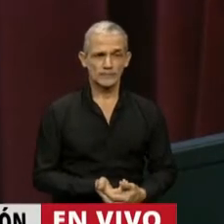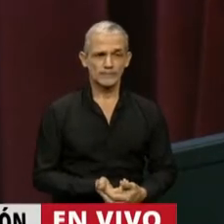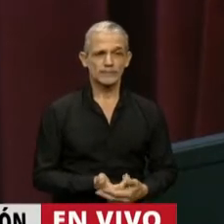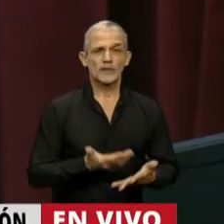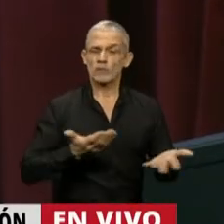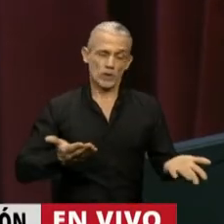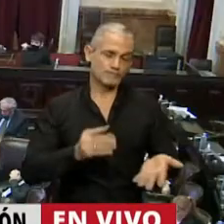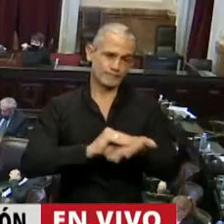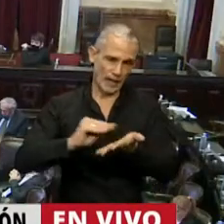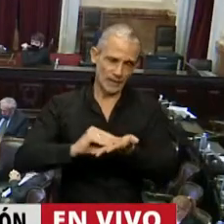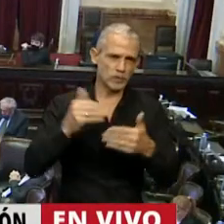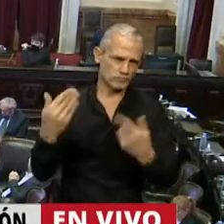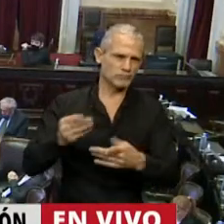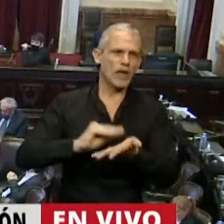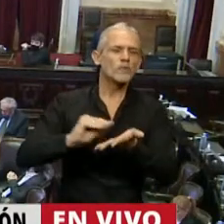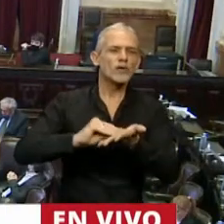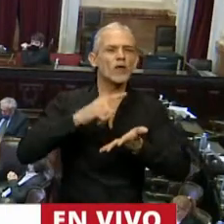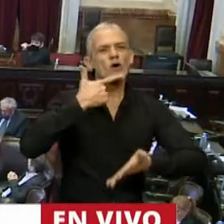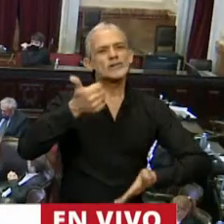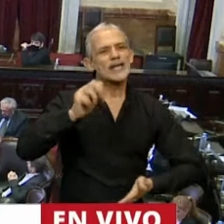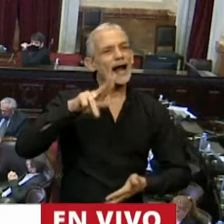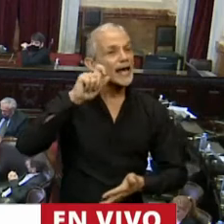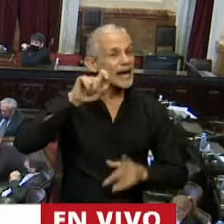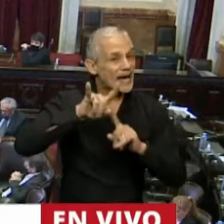Tiene la palabra el diputado Jorge Sarguini.